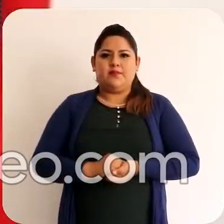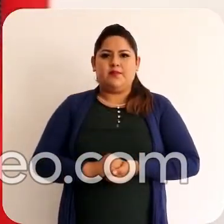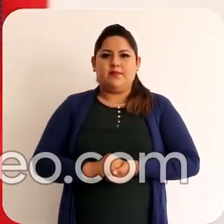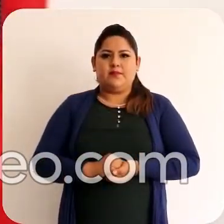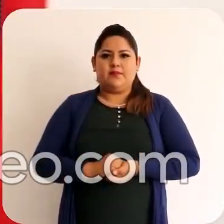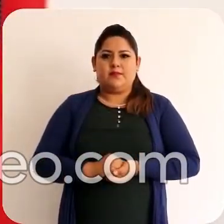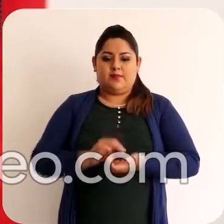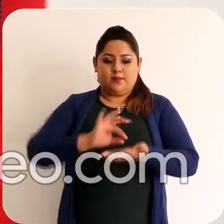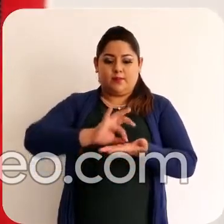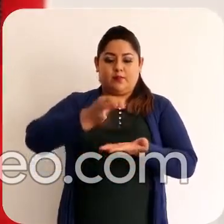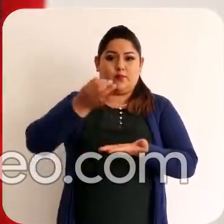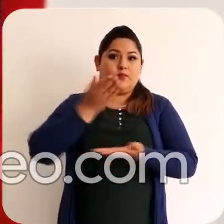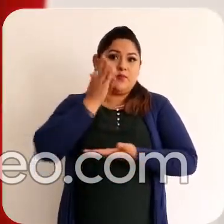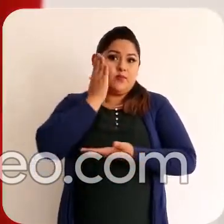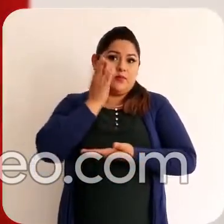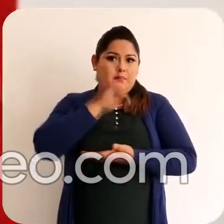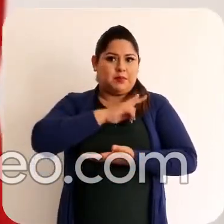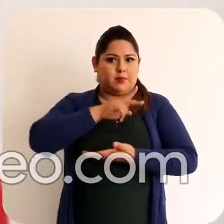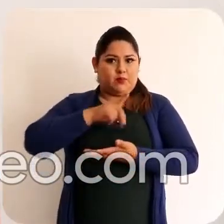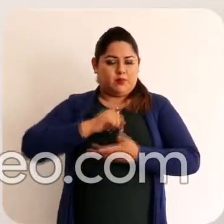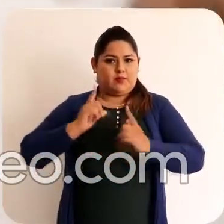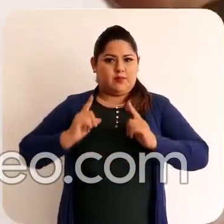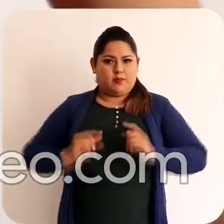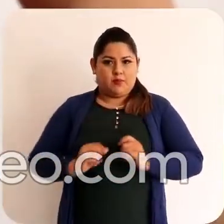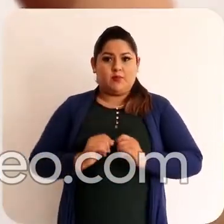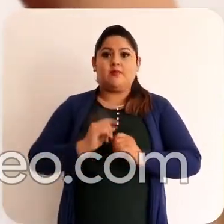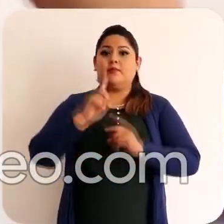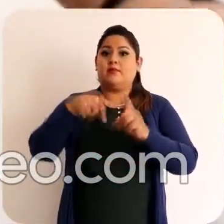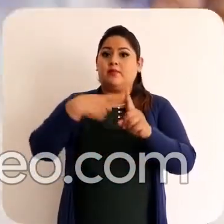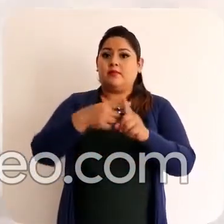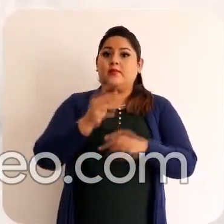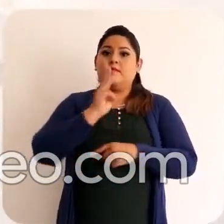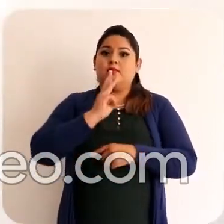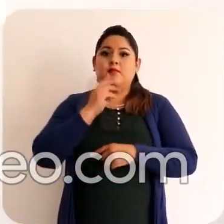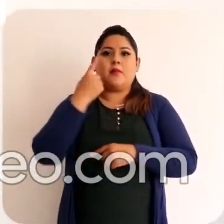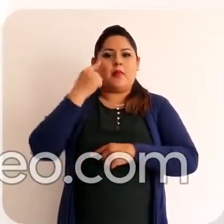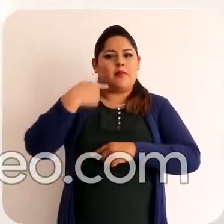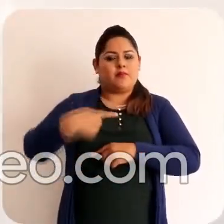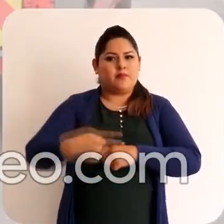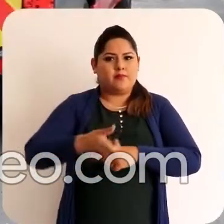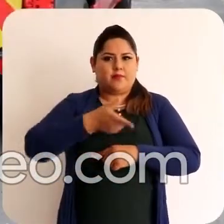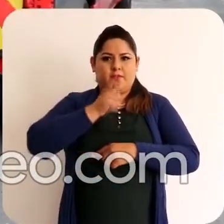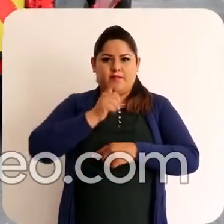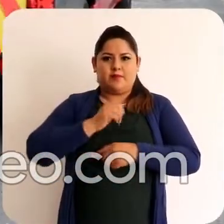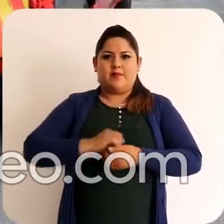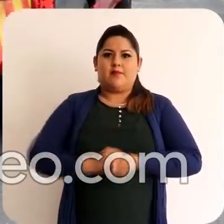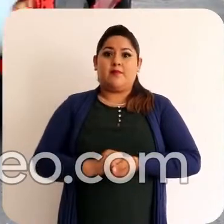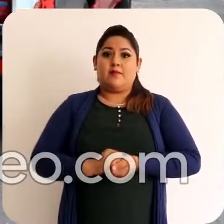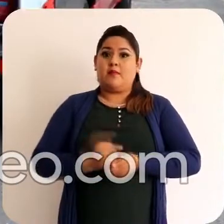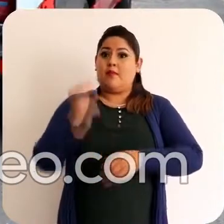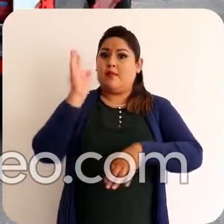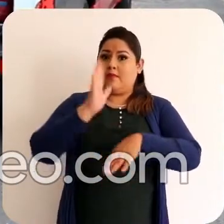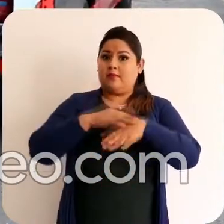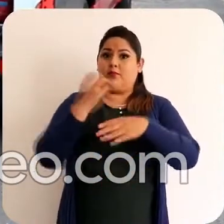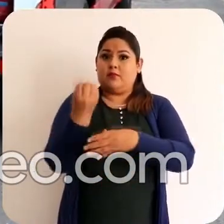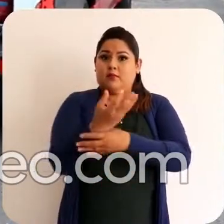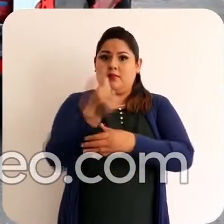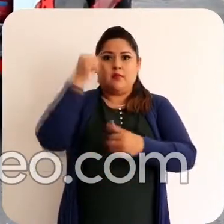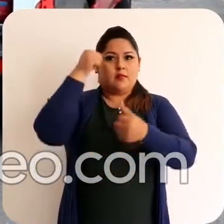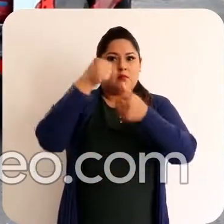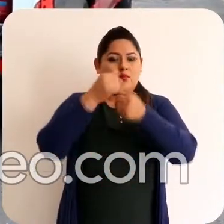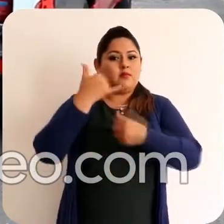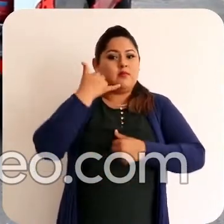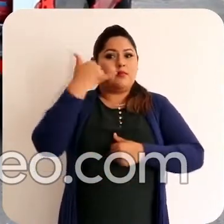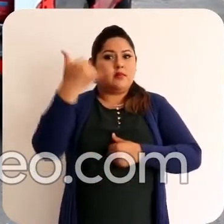Toallas húmedas para tu higiene personal Y agua para varios días En caso de una emergencia, recuerda